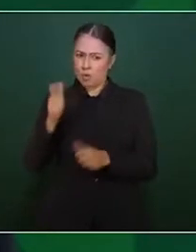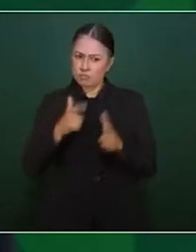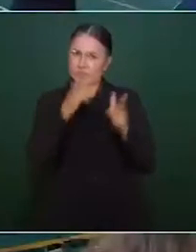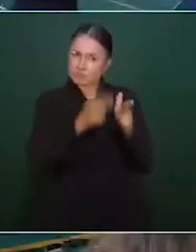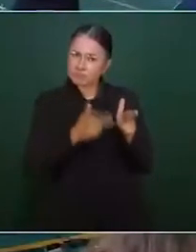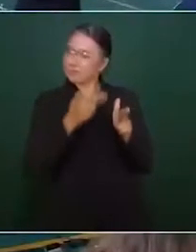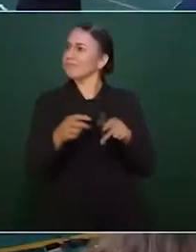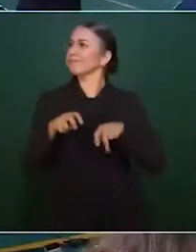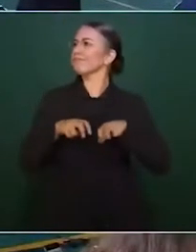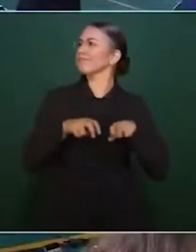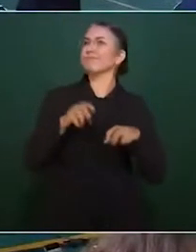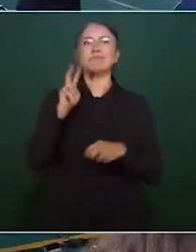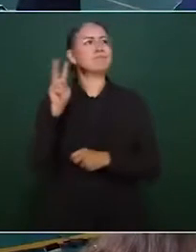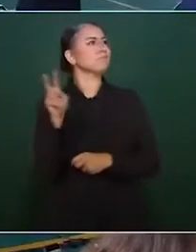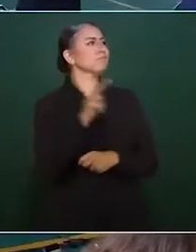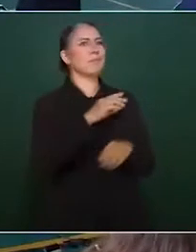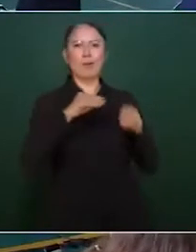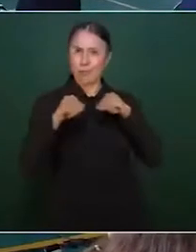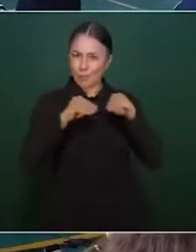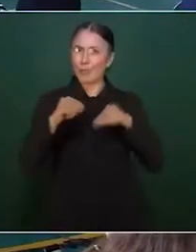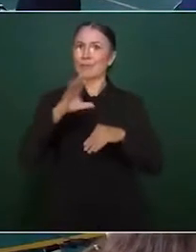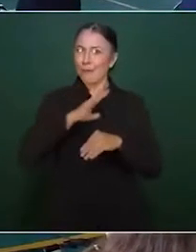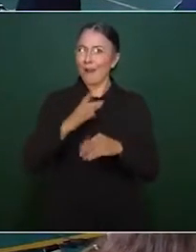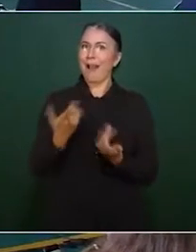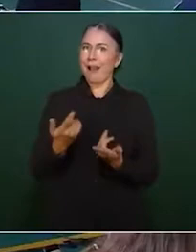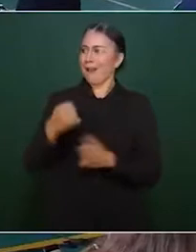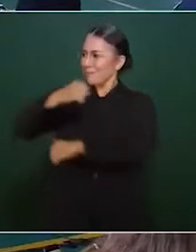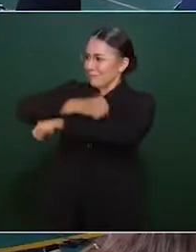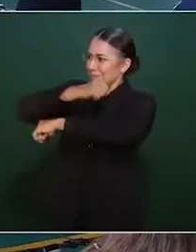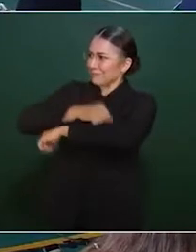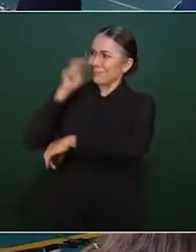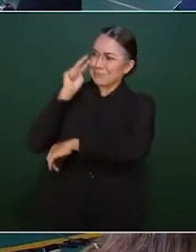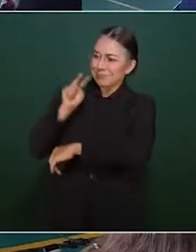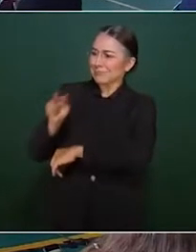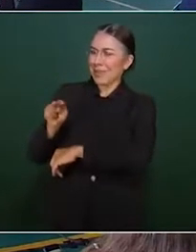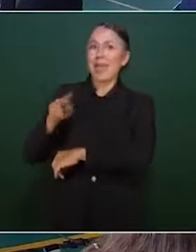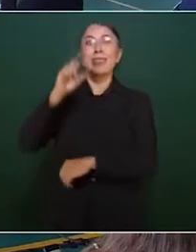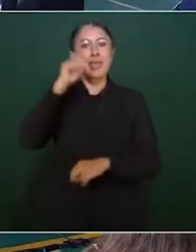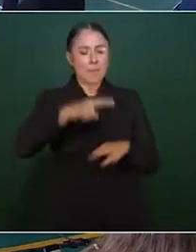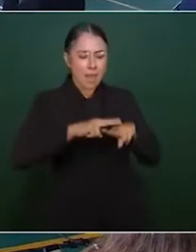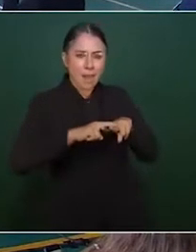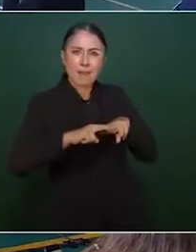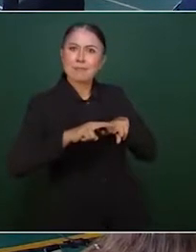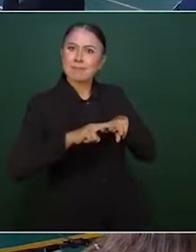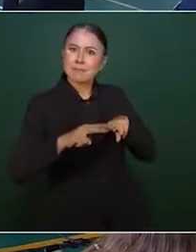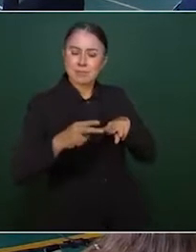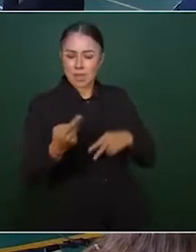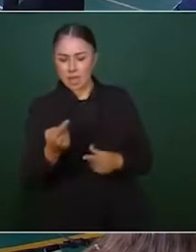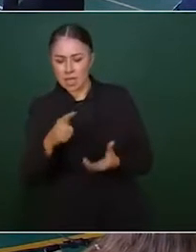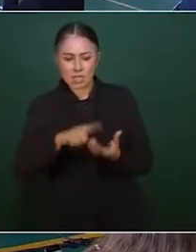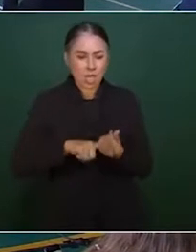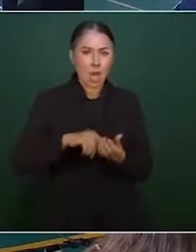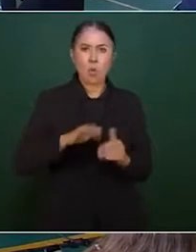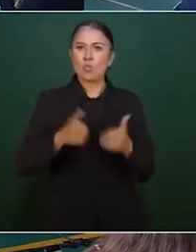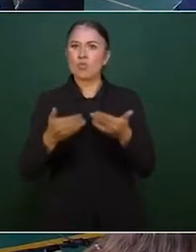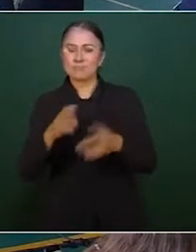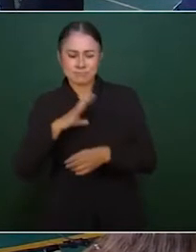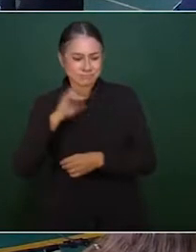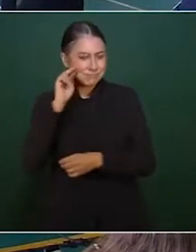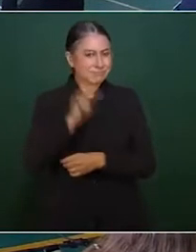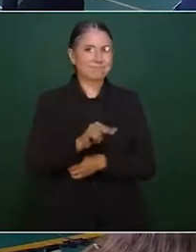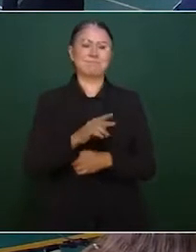aprecia el tren en movimiento a través de las ventanas. También se ven las vías por dentro y por fuera y los